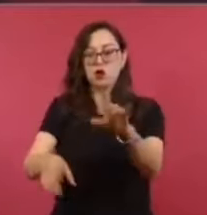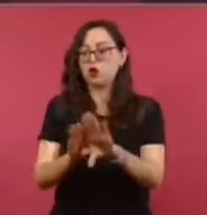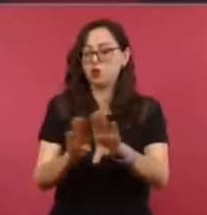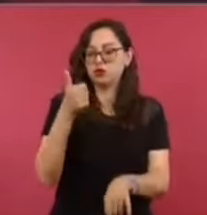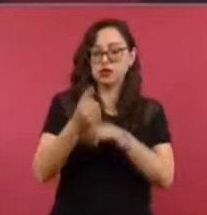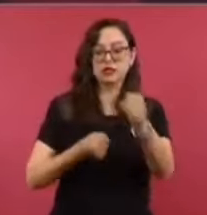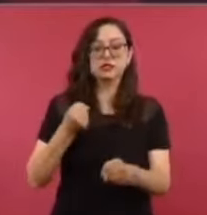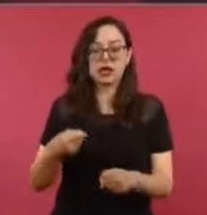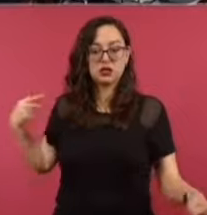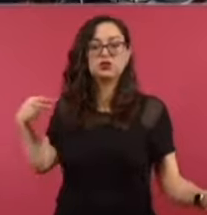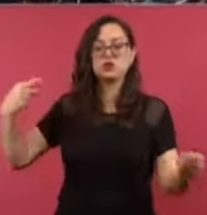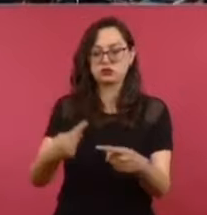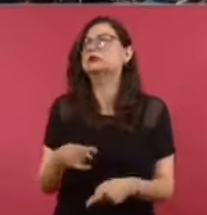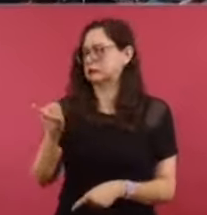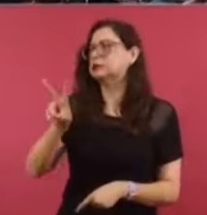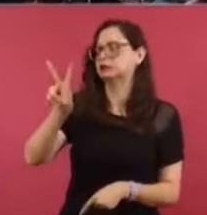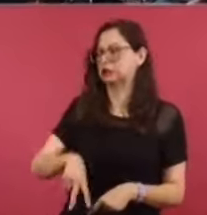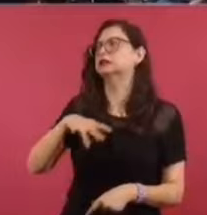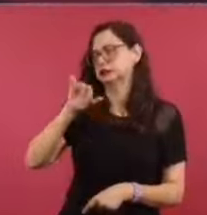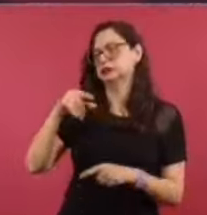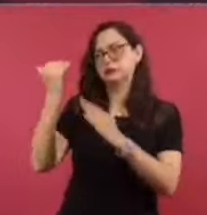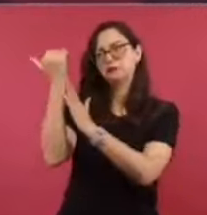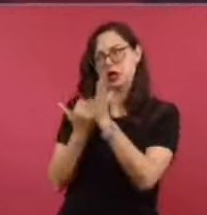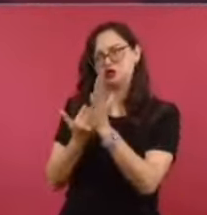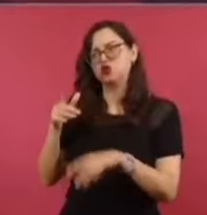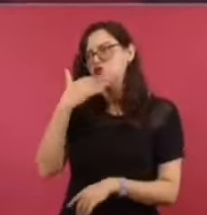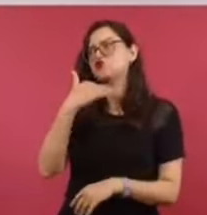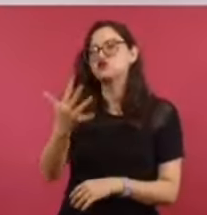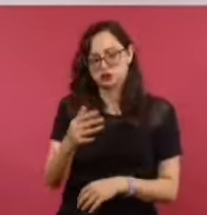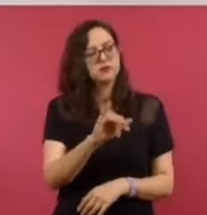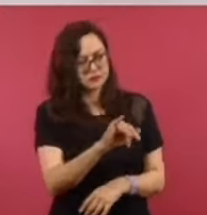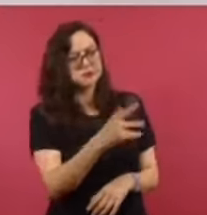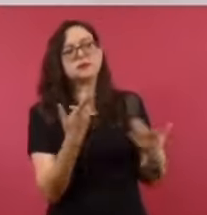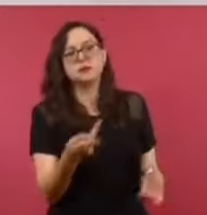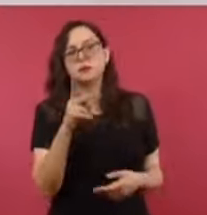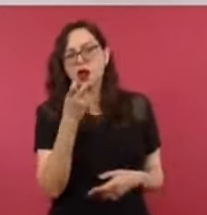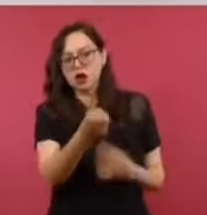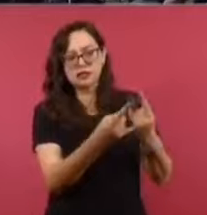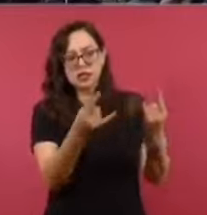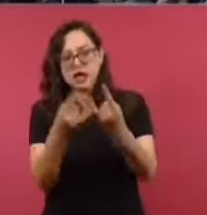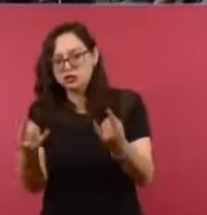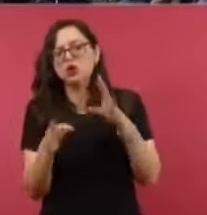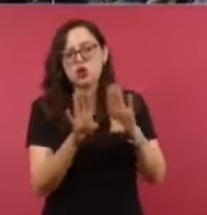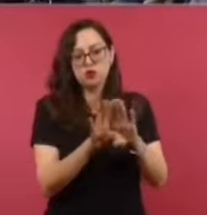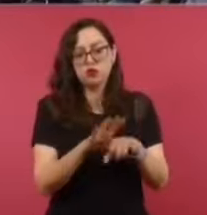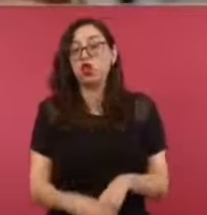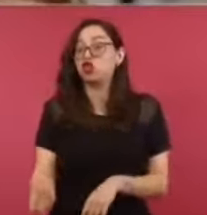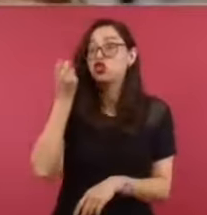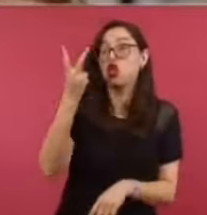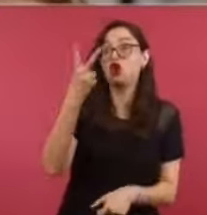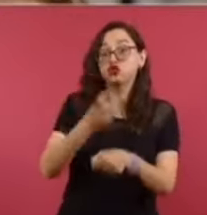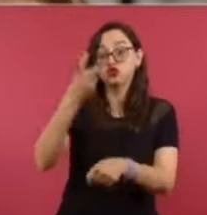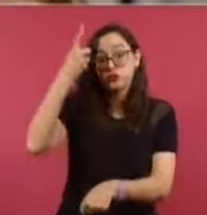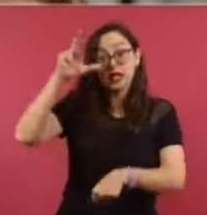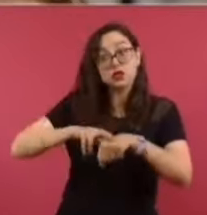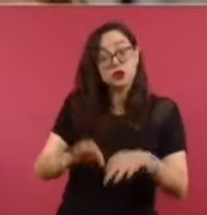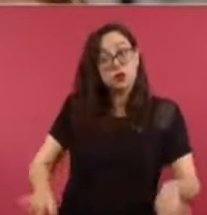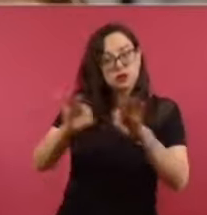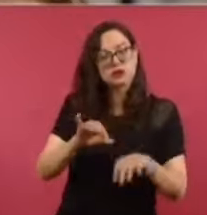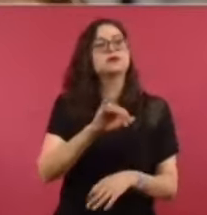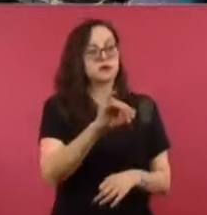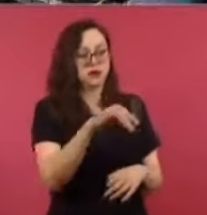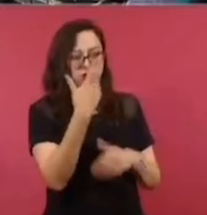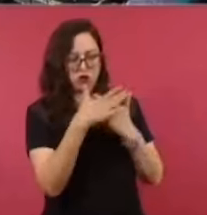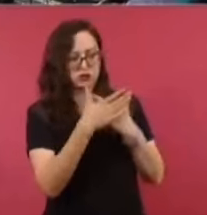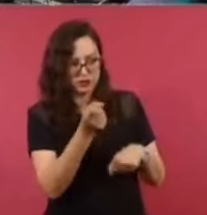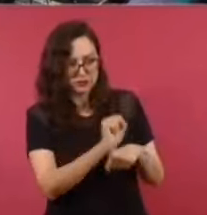llegó al gobierno, y en especial, ¿qué sucede con este caso que estás denunciando? Son dos subdirecciones, las columnas vertebral de Pemex. Por otro lado, señor,